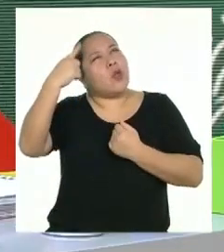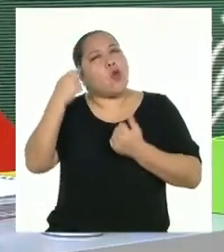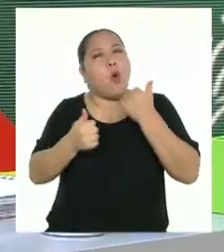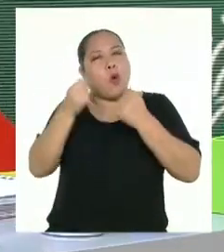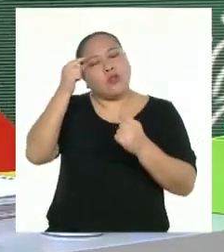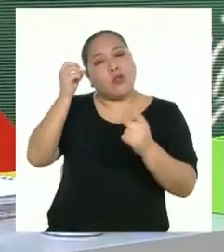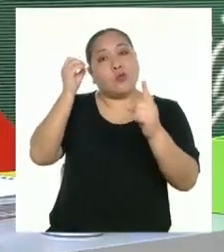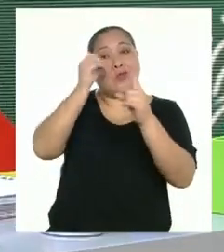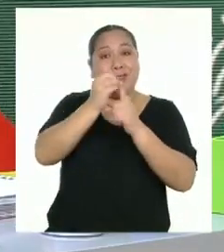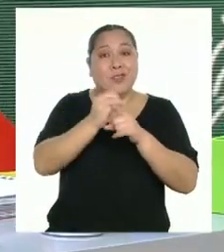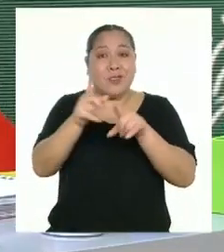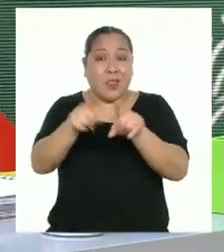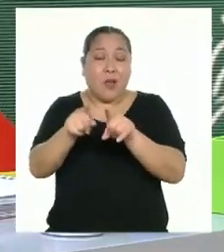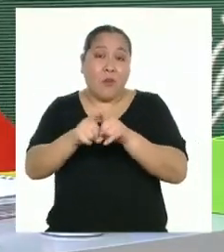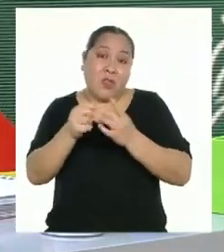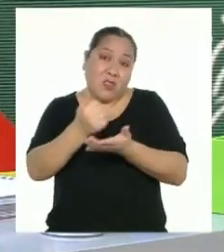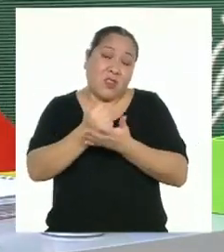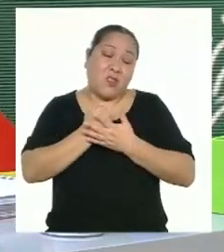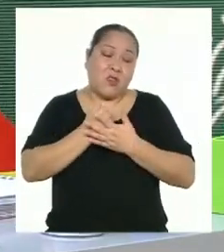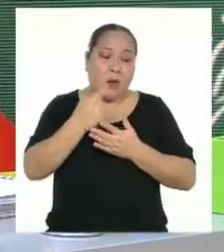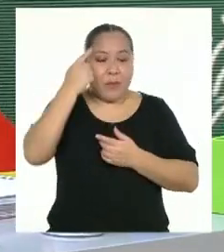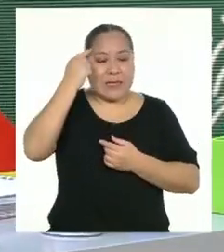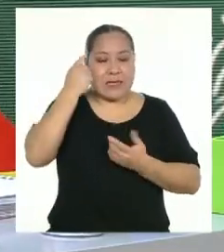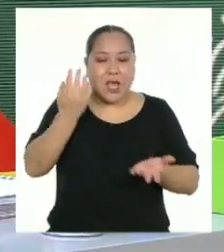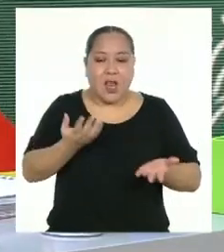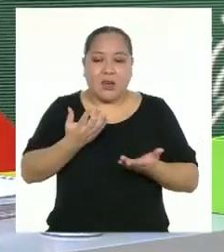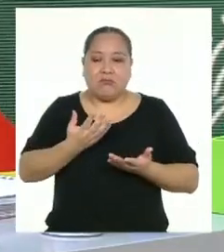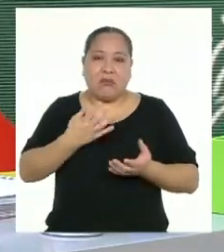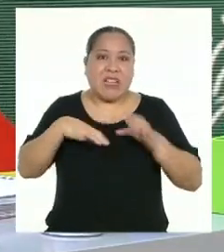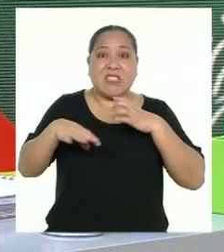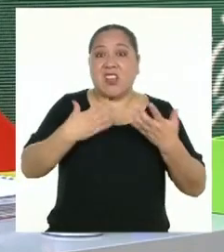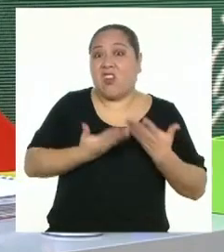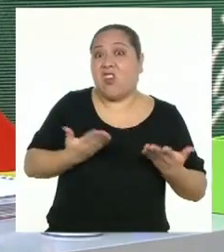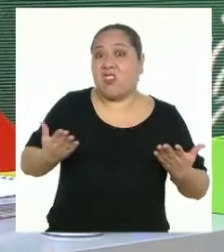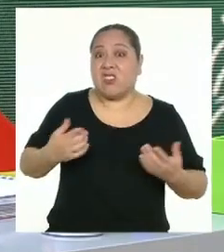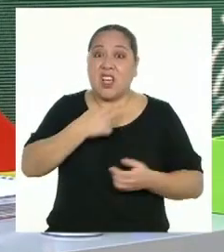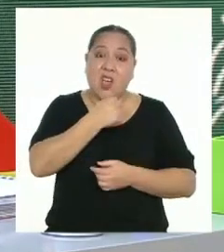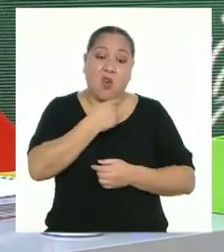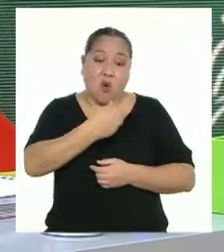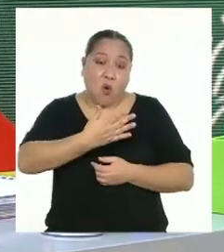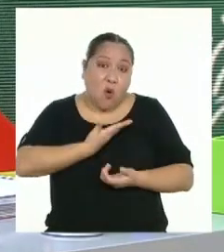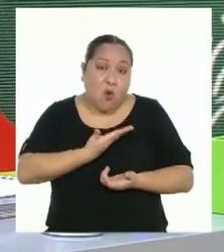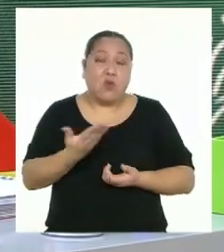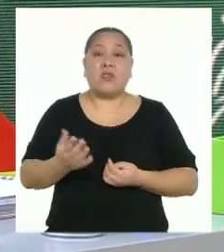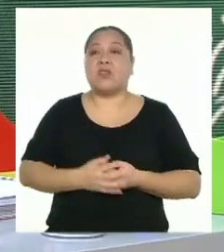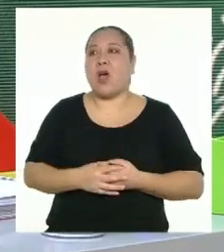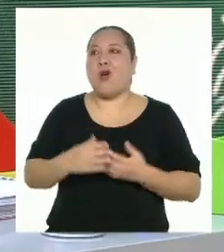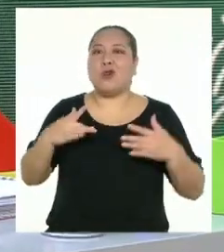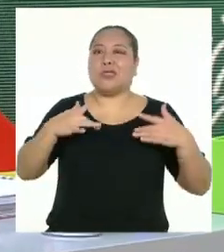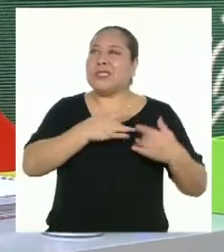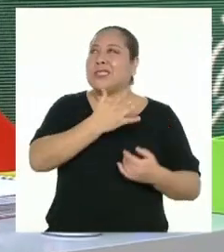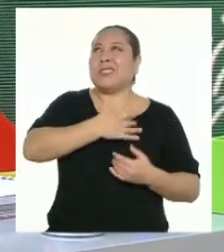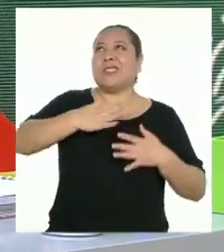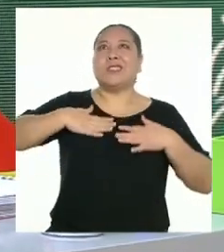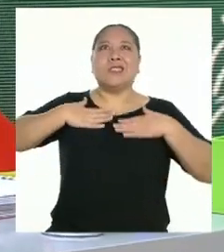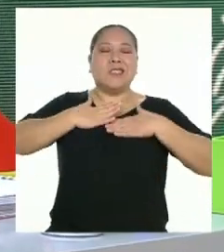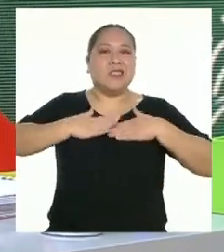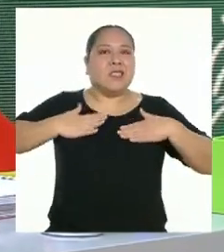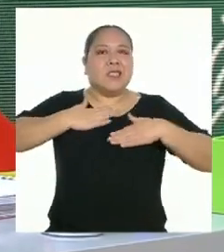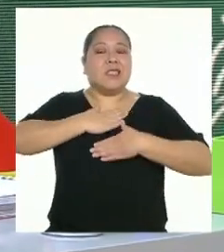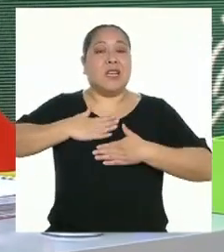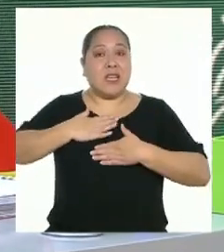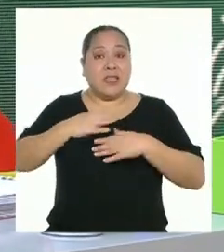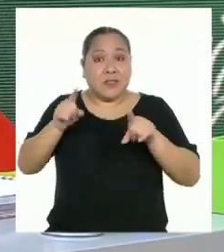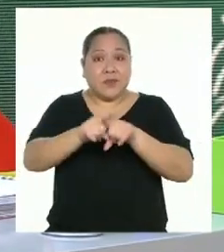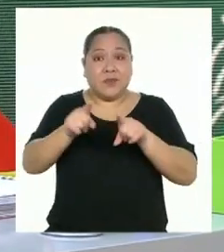También nos permite realizar actividades que nos gusten y nos hagan sentir bien. Recuerden que así como tenemos que trabajar en